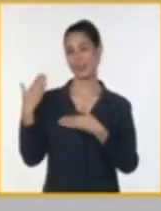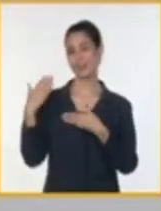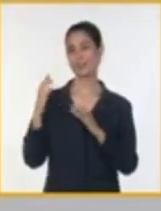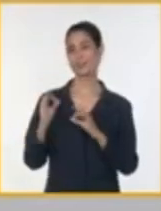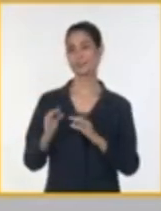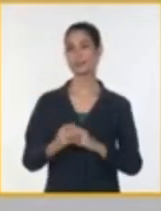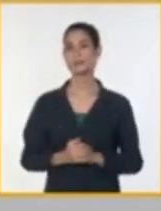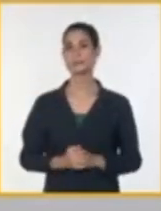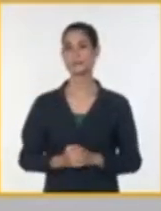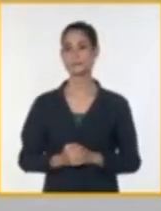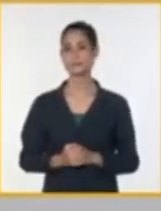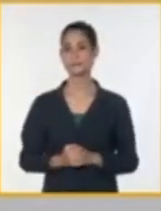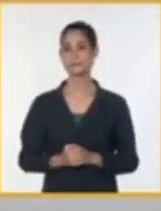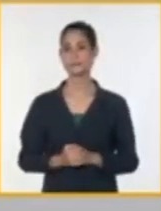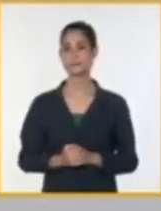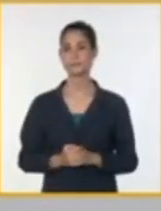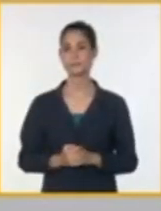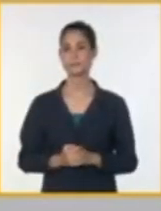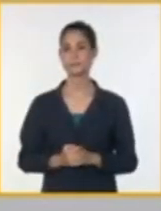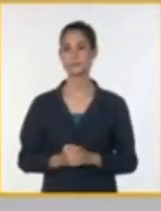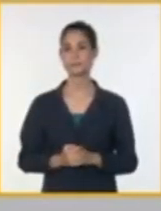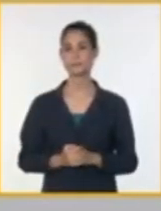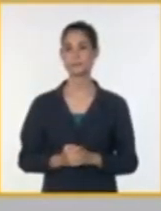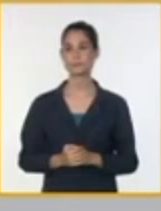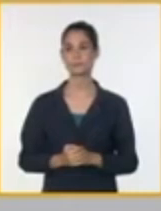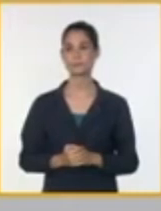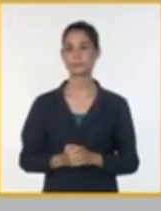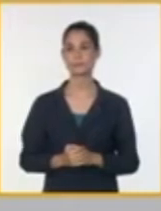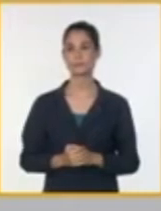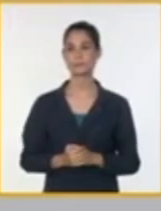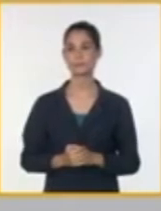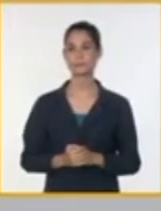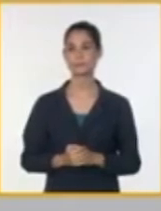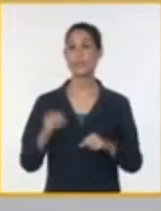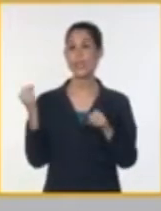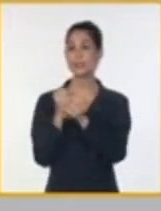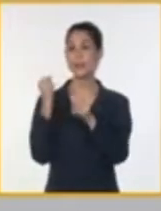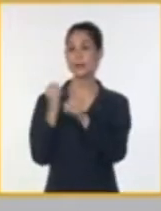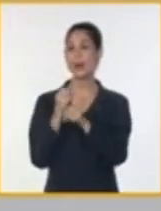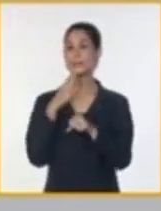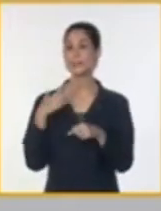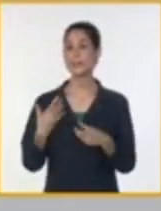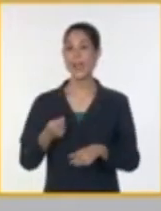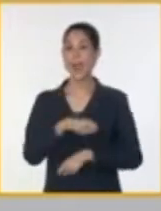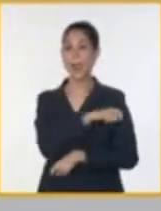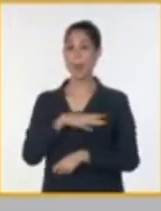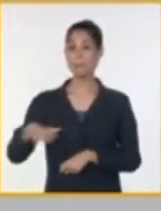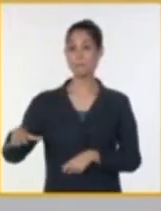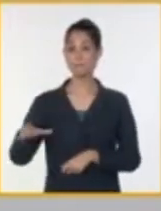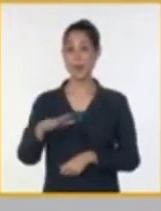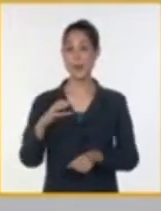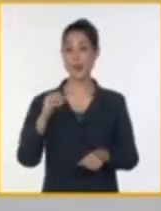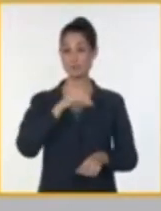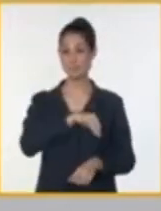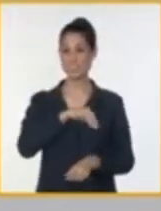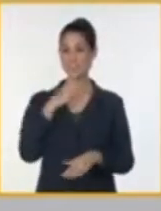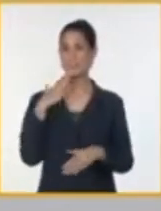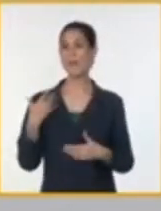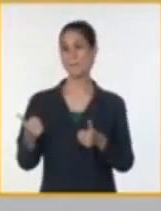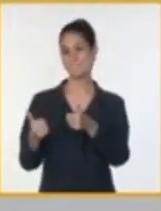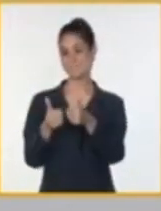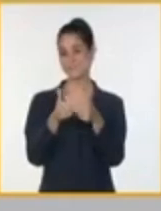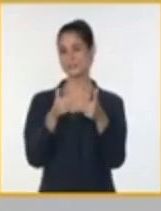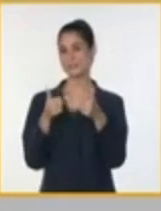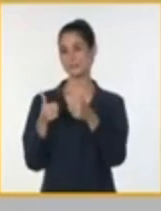trabajando para que los beneficiarios de este sistema se sientan mejor en el verano. Bueno, también estaremos